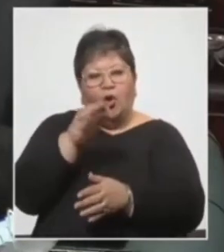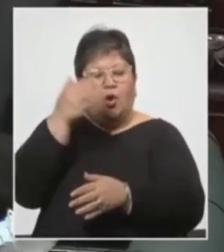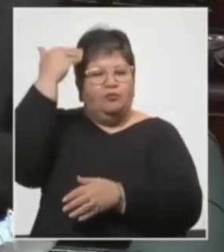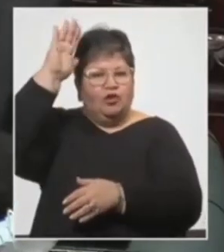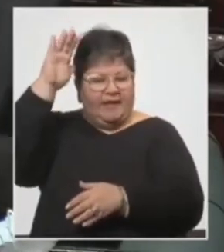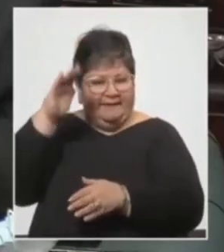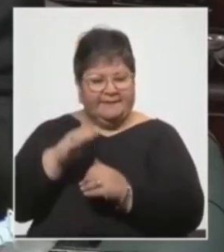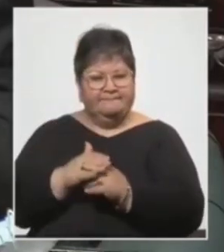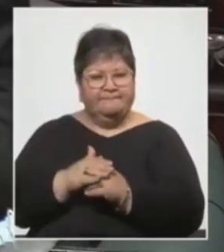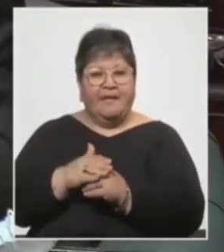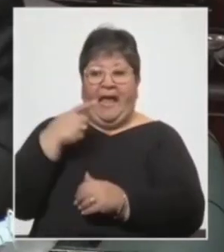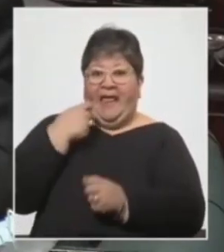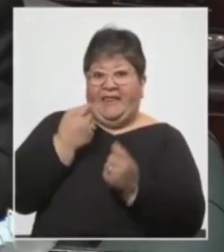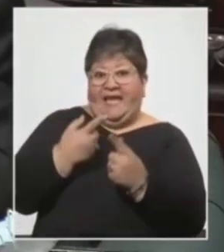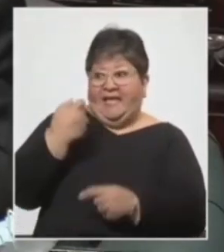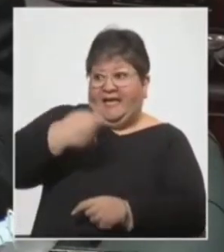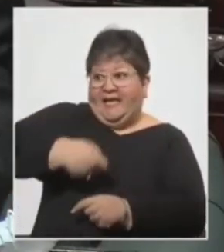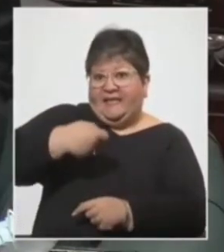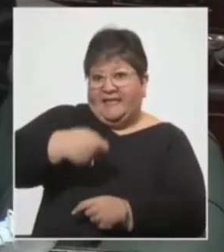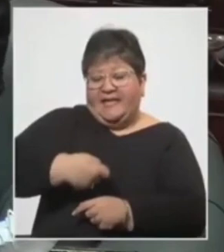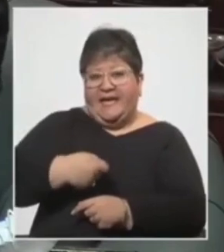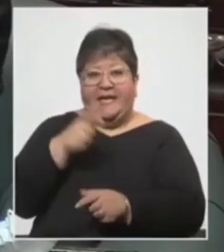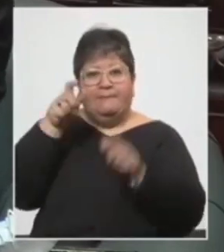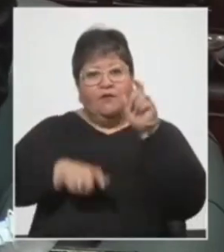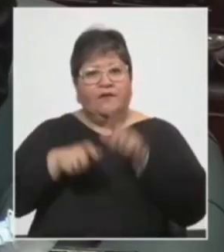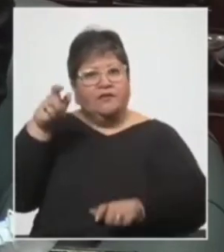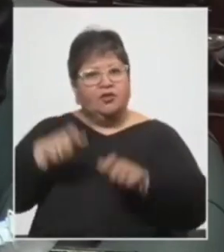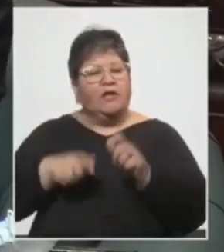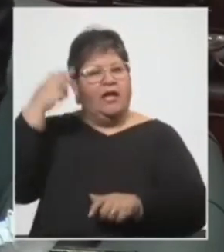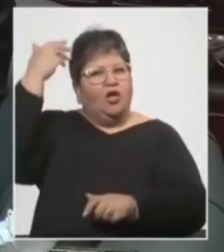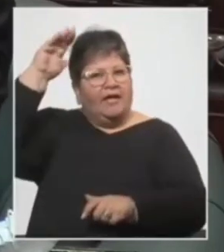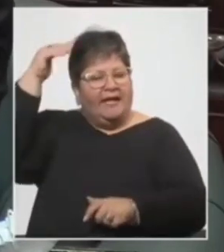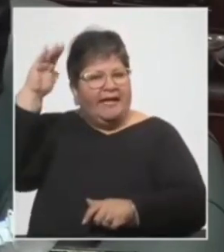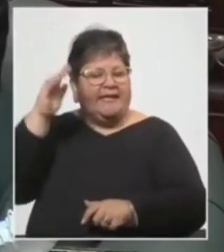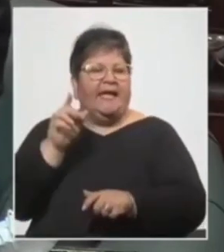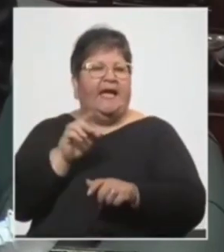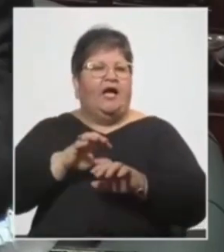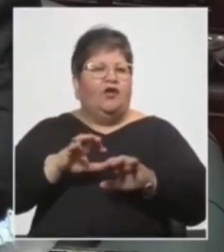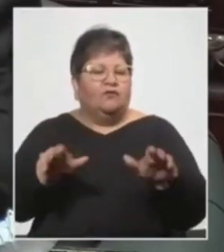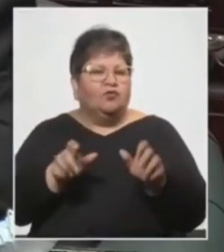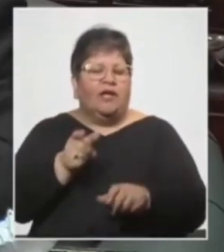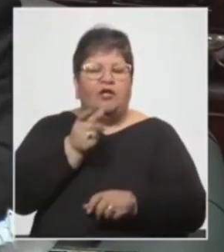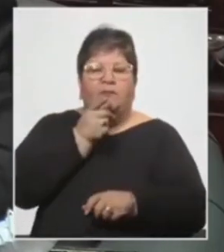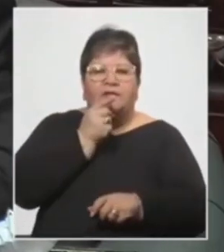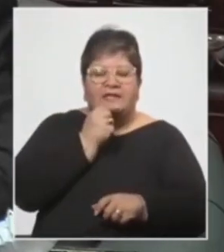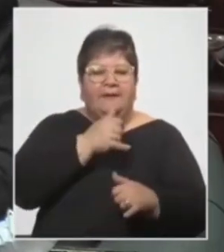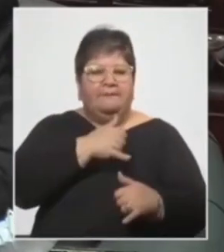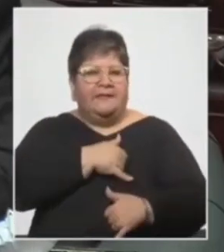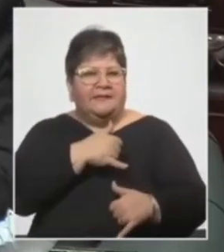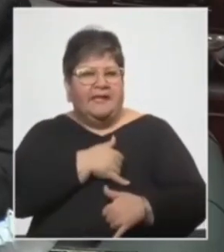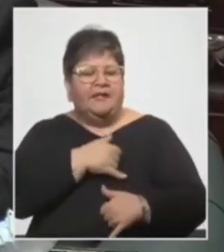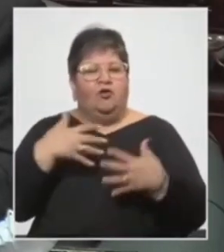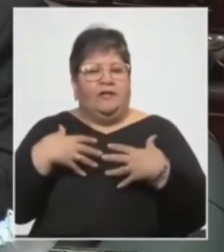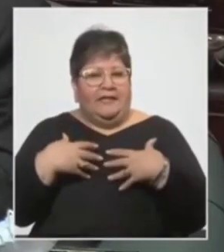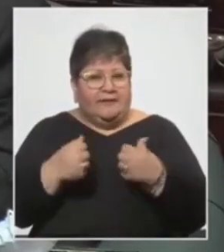a la población a los jerarcas y a los funcionarios policiales militares o de la salud que tengan que actuar.